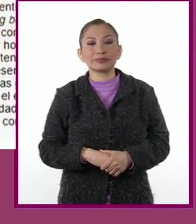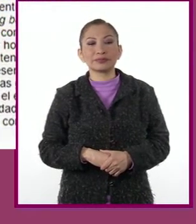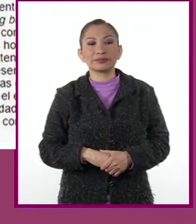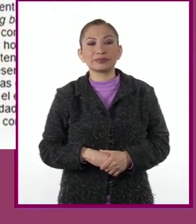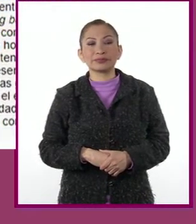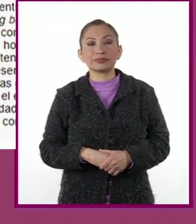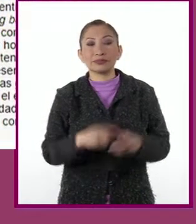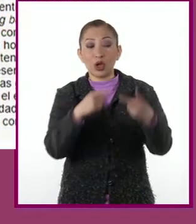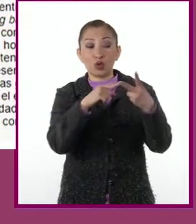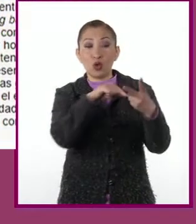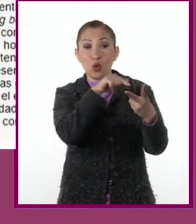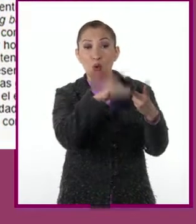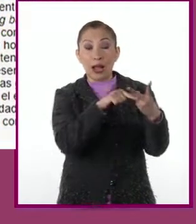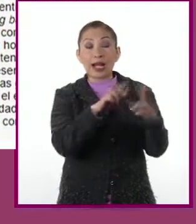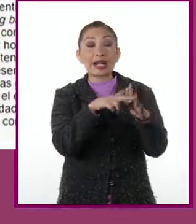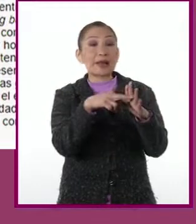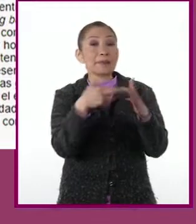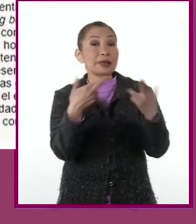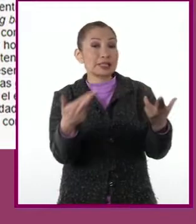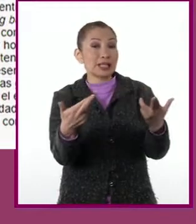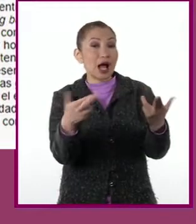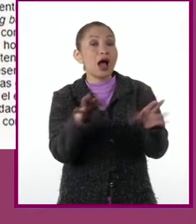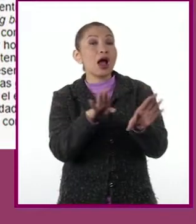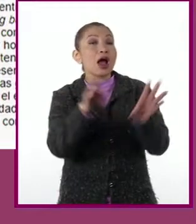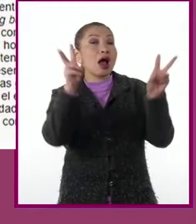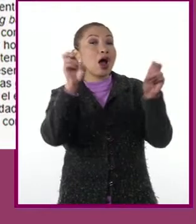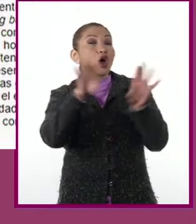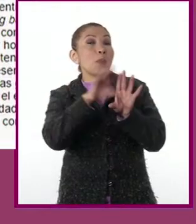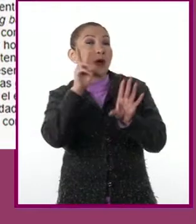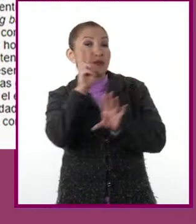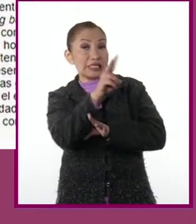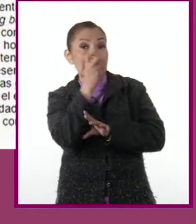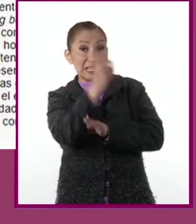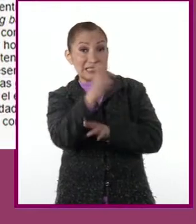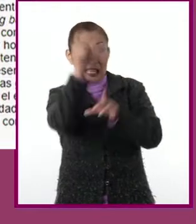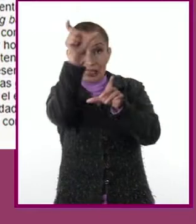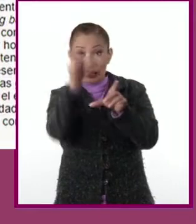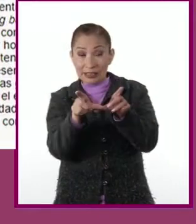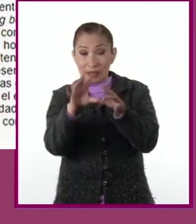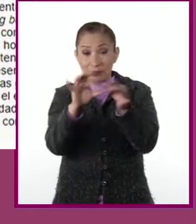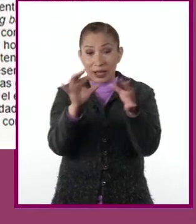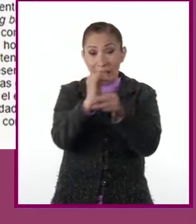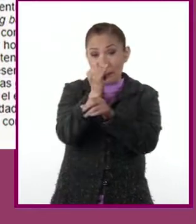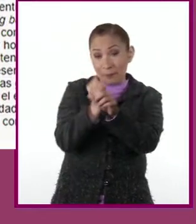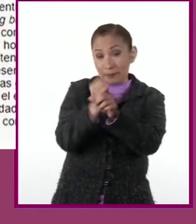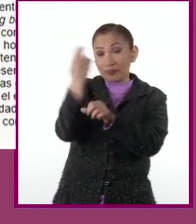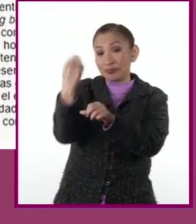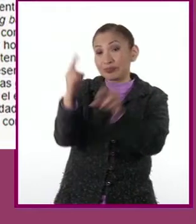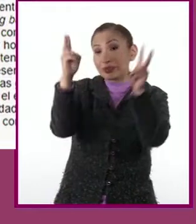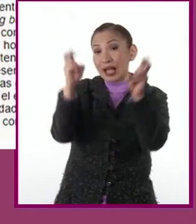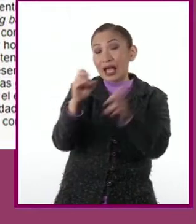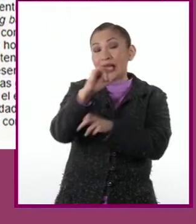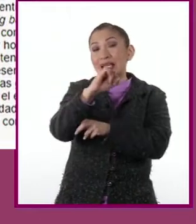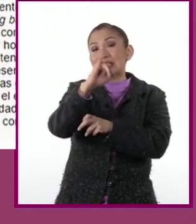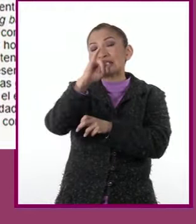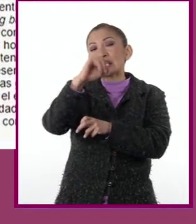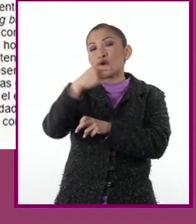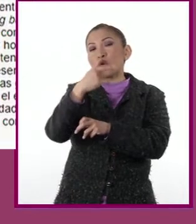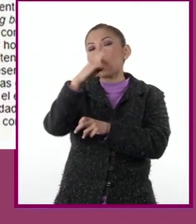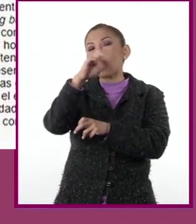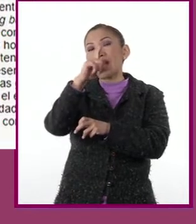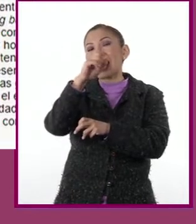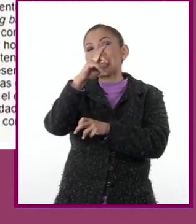Fuente 2. Revista, ¿cómo ves? Este texto explica el estudio de las llamadas singularidades,